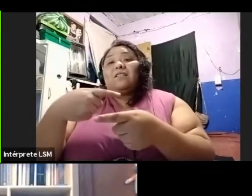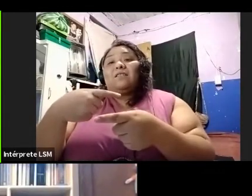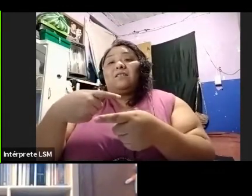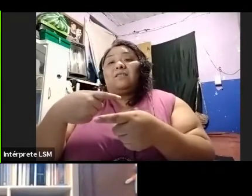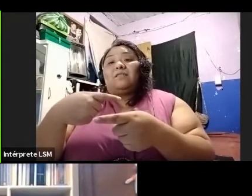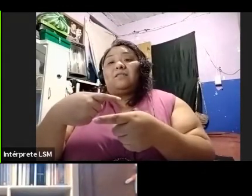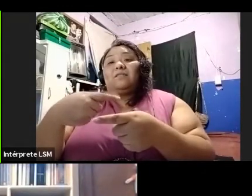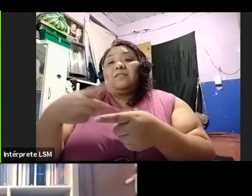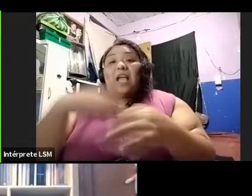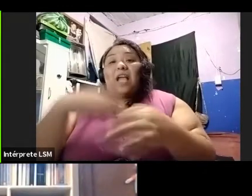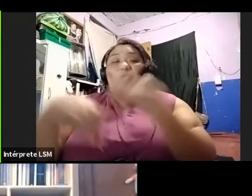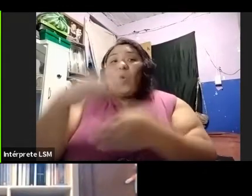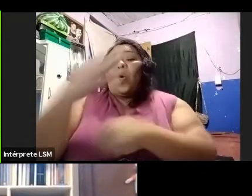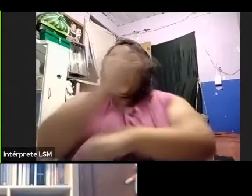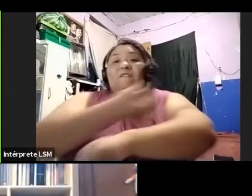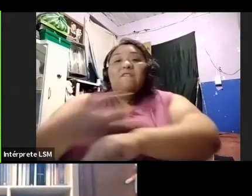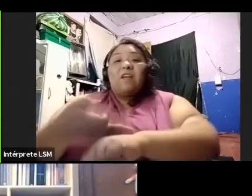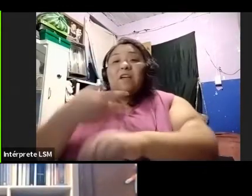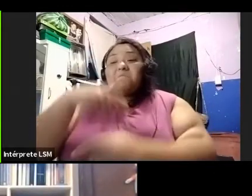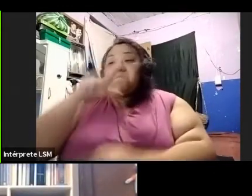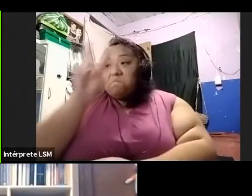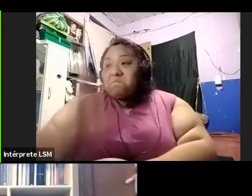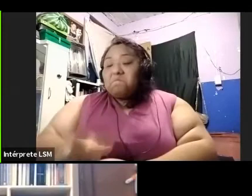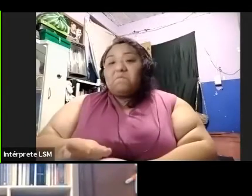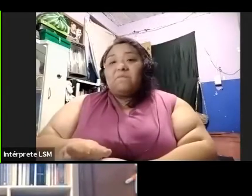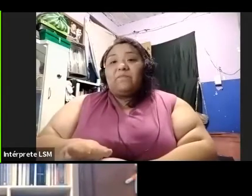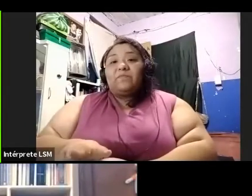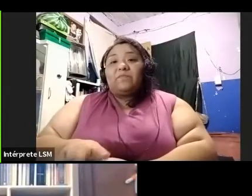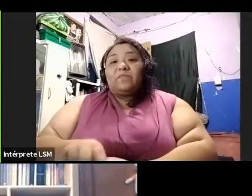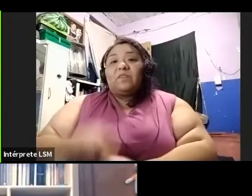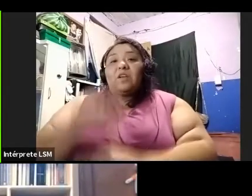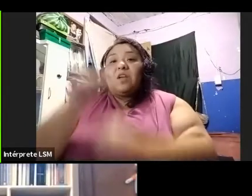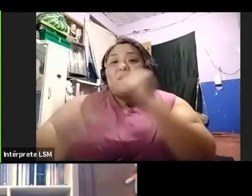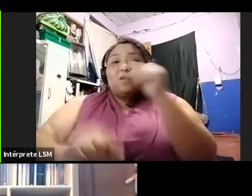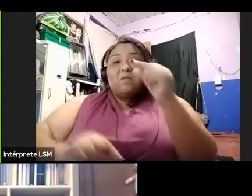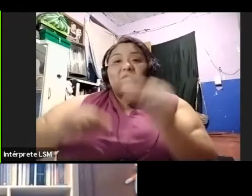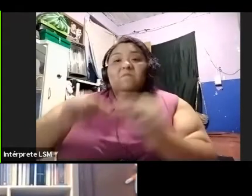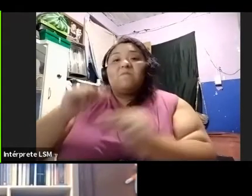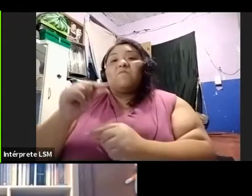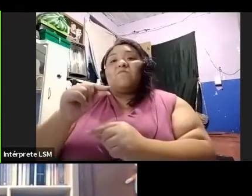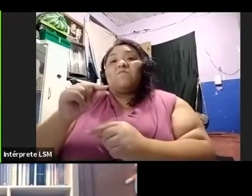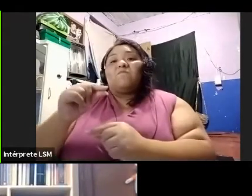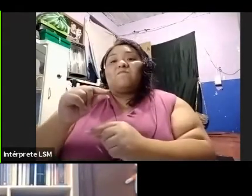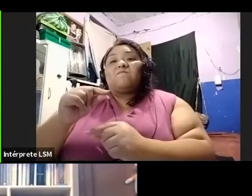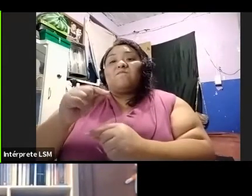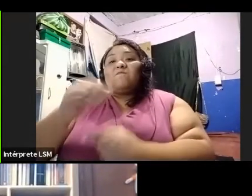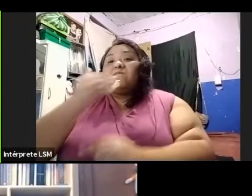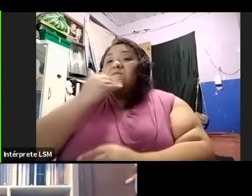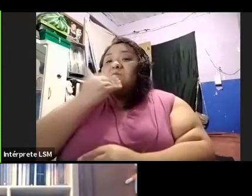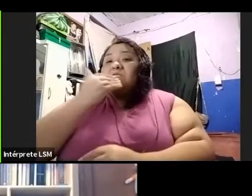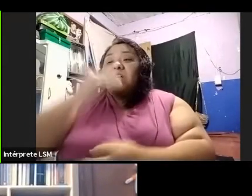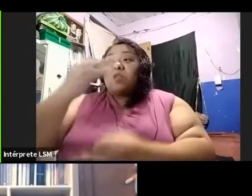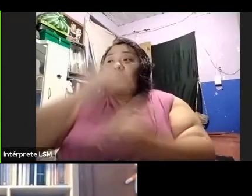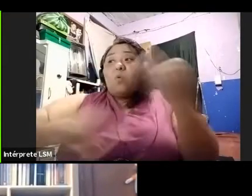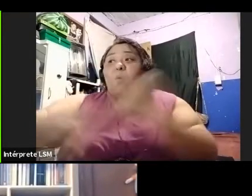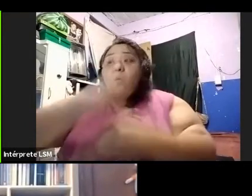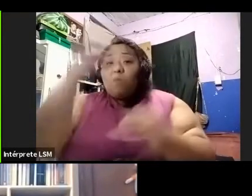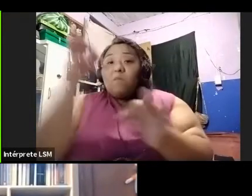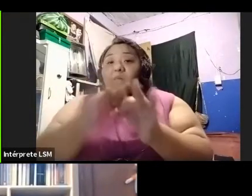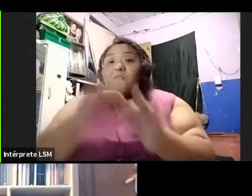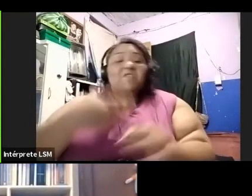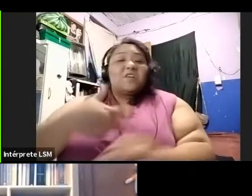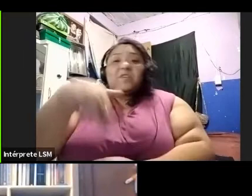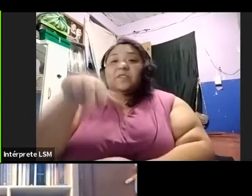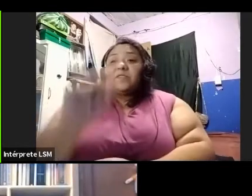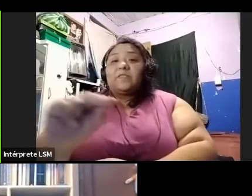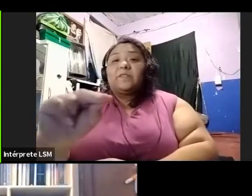yendo en familia, realmente ha sido muy satisfactorio. Por supuesto que no todo es perfecto, estaríamos hablando de